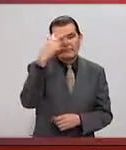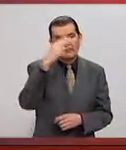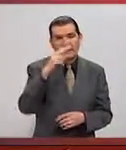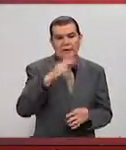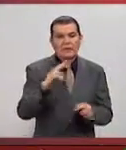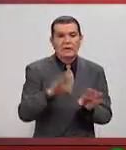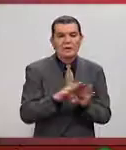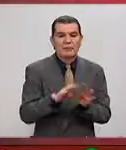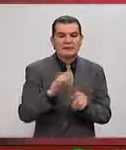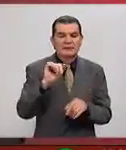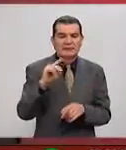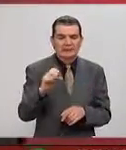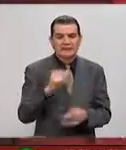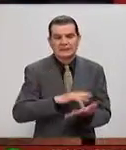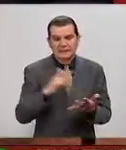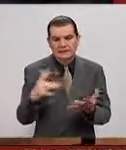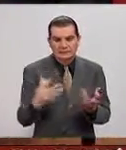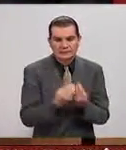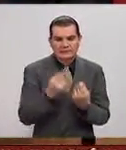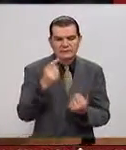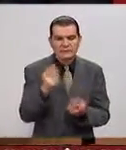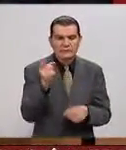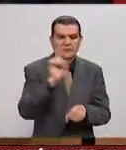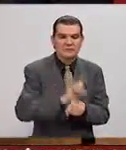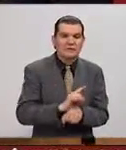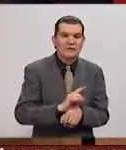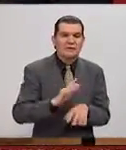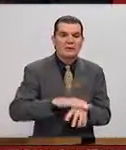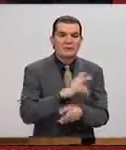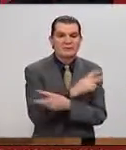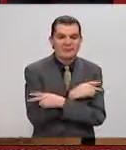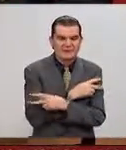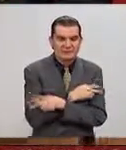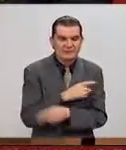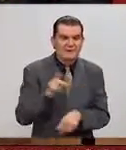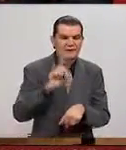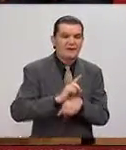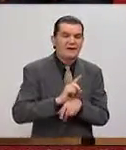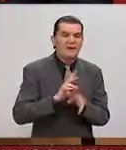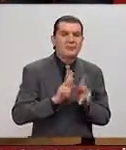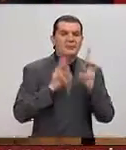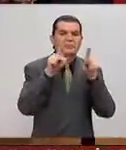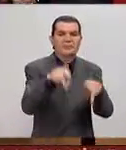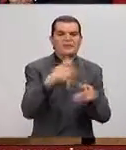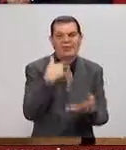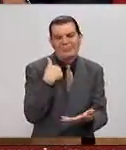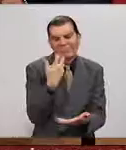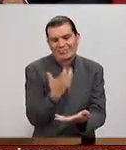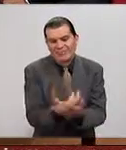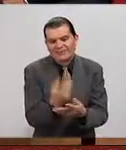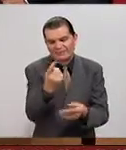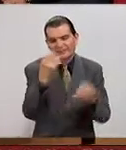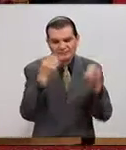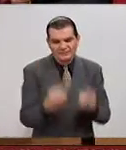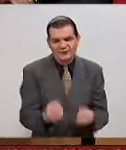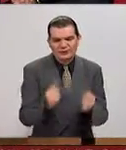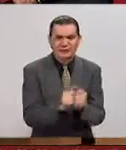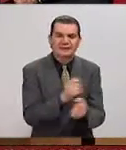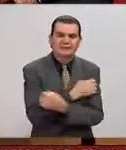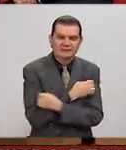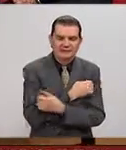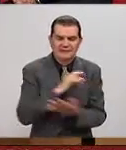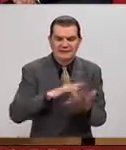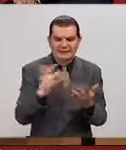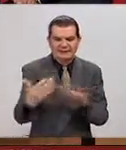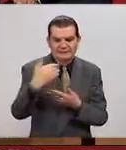Ciudad de México. Inés, gracias por estar con nosotros, sobre todo en un día de vacaciones, en un puente, pero bueno, eso quiere decir el compromiso con la educación. Gracias por